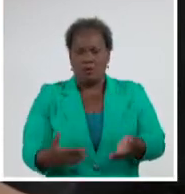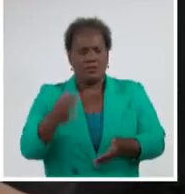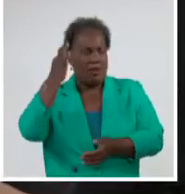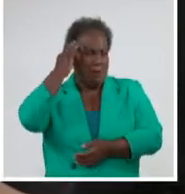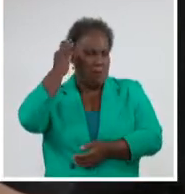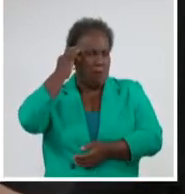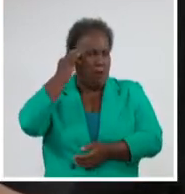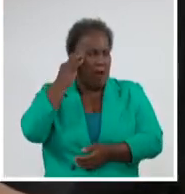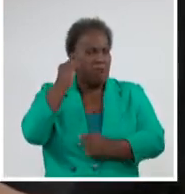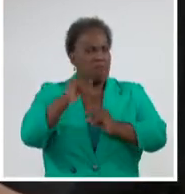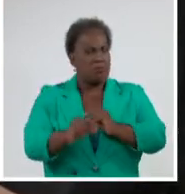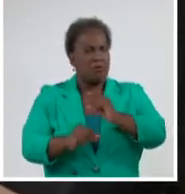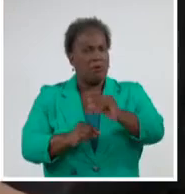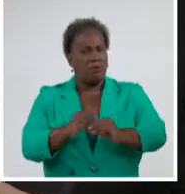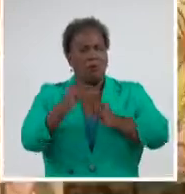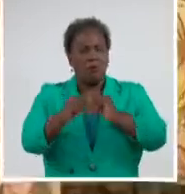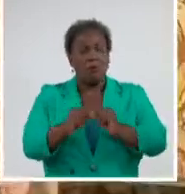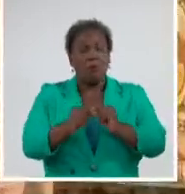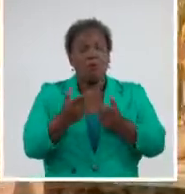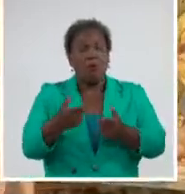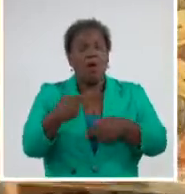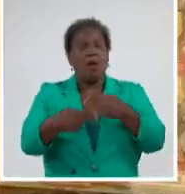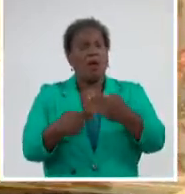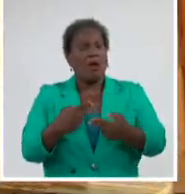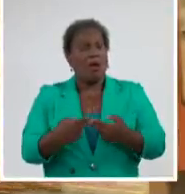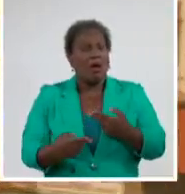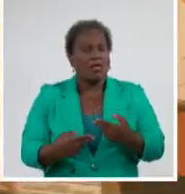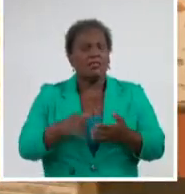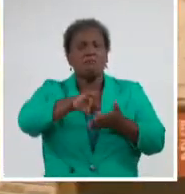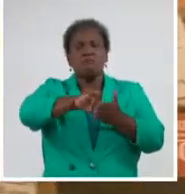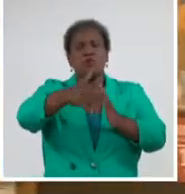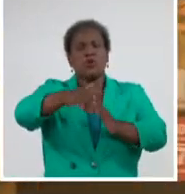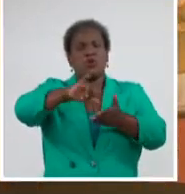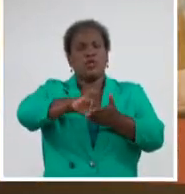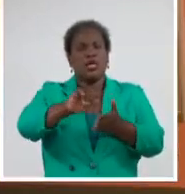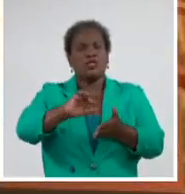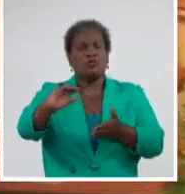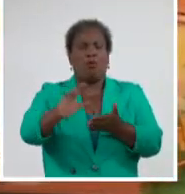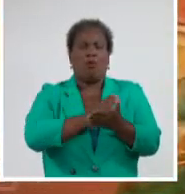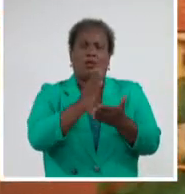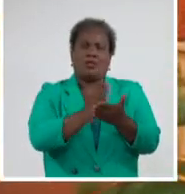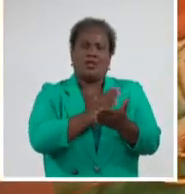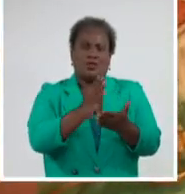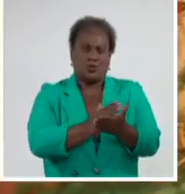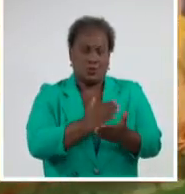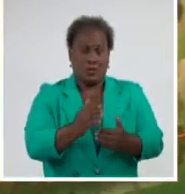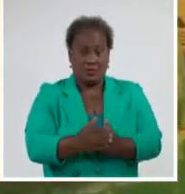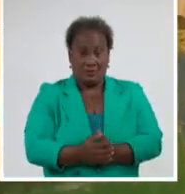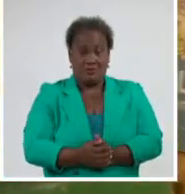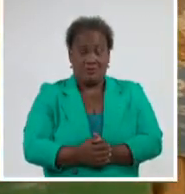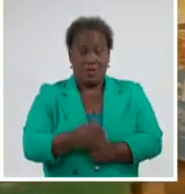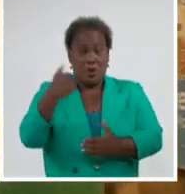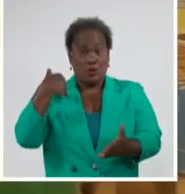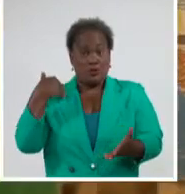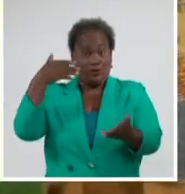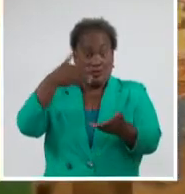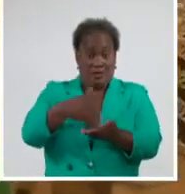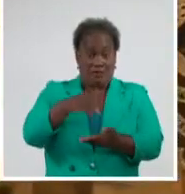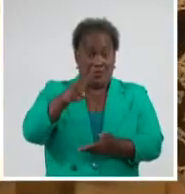pausadamente vive para hacer realidad diversos proyectos literarios. Al llegar a Santa Clara